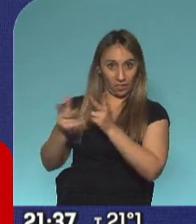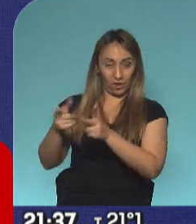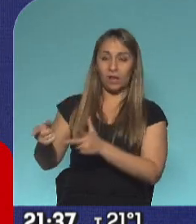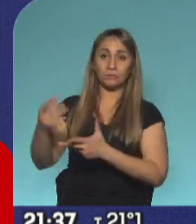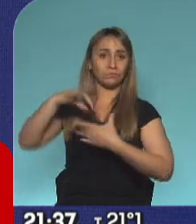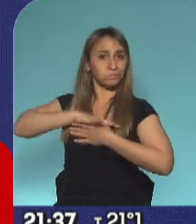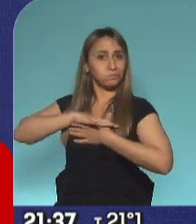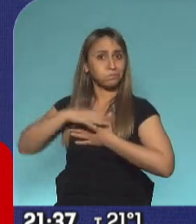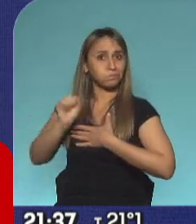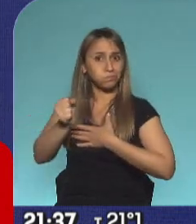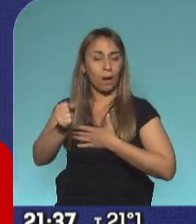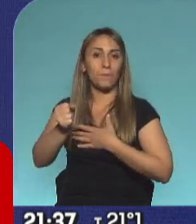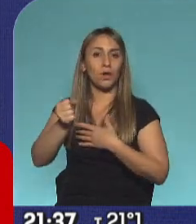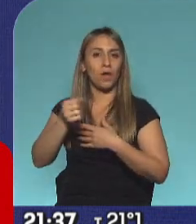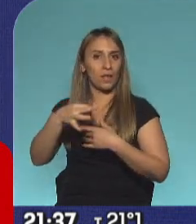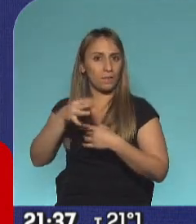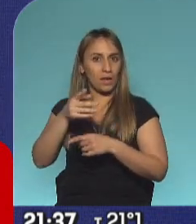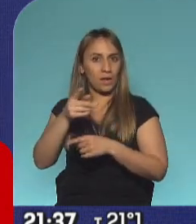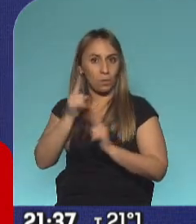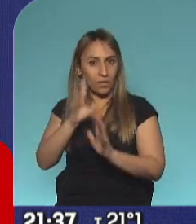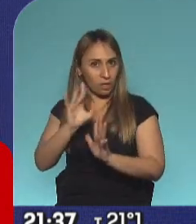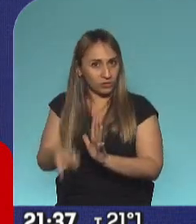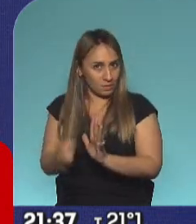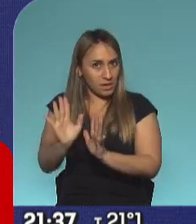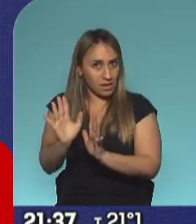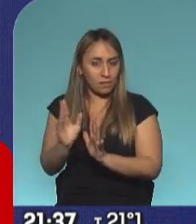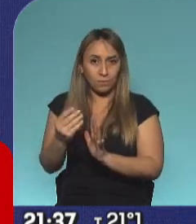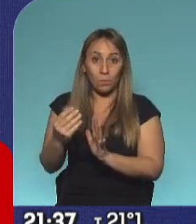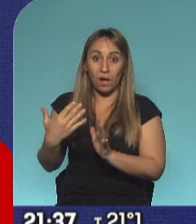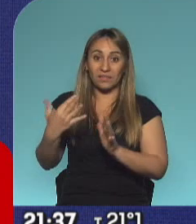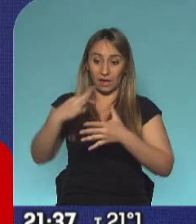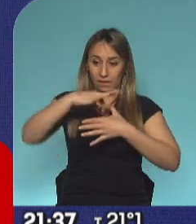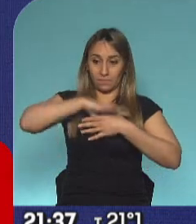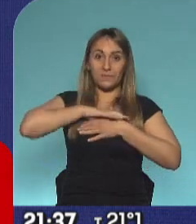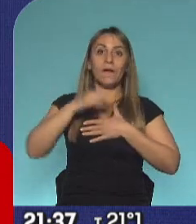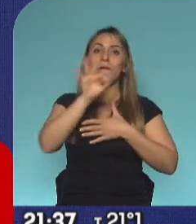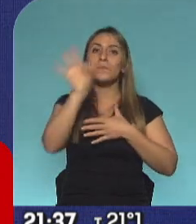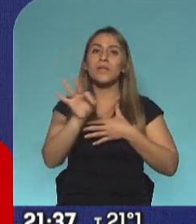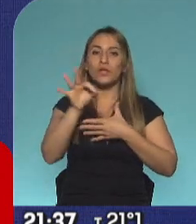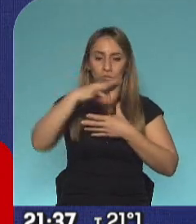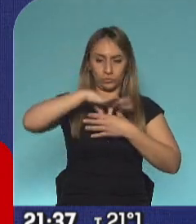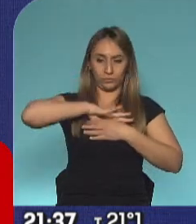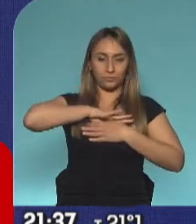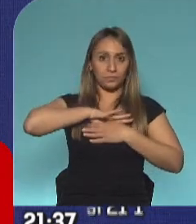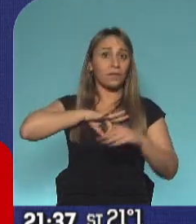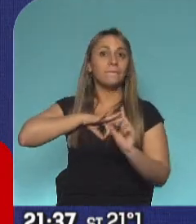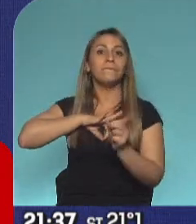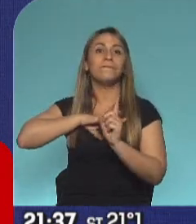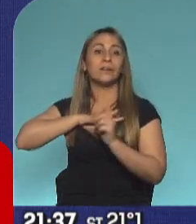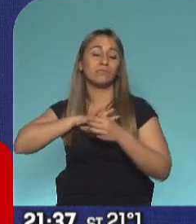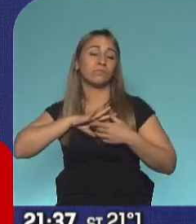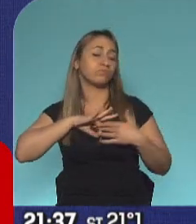cuidado, no solo porque puede infectarse, sino porque puede transportar el virus. Puede ser un carrier del virus y